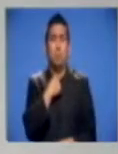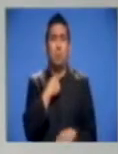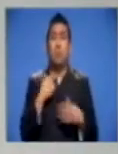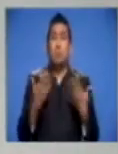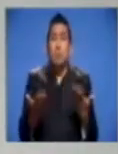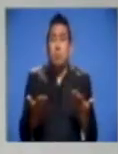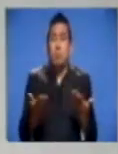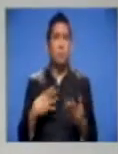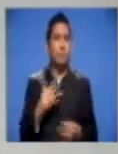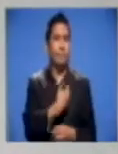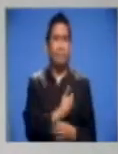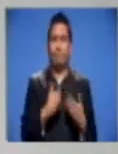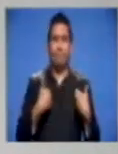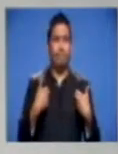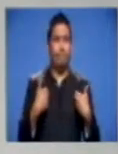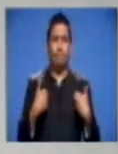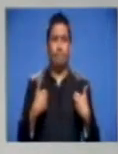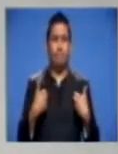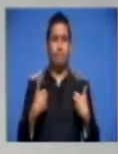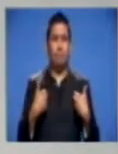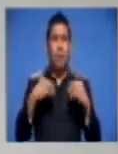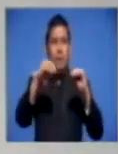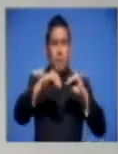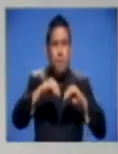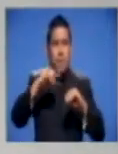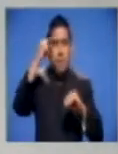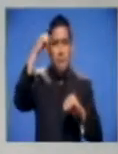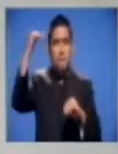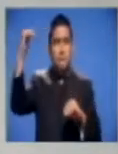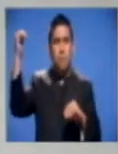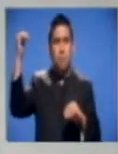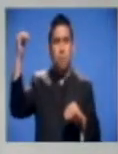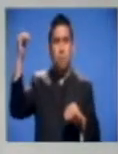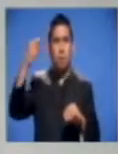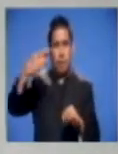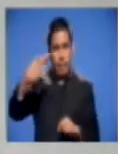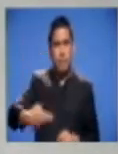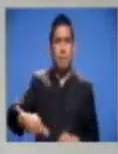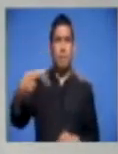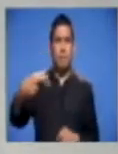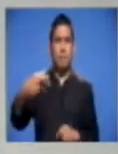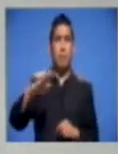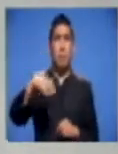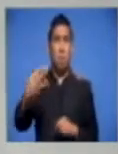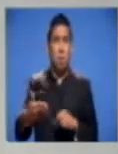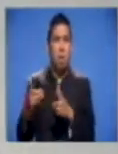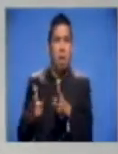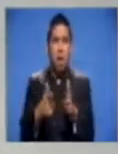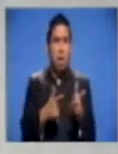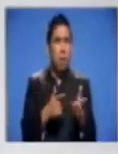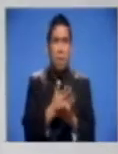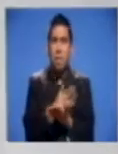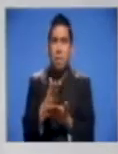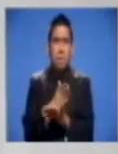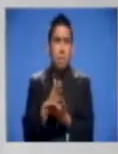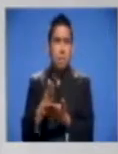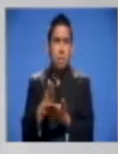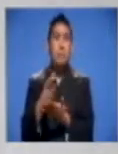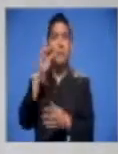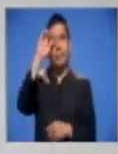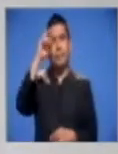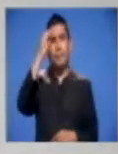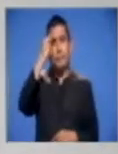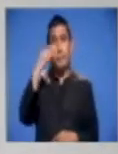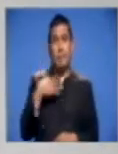tener ese elemento de una política realmente de posguerra hace que